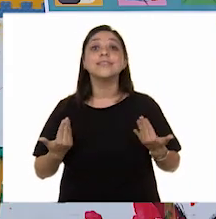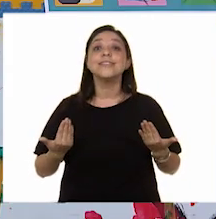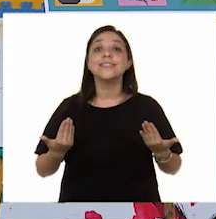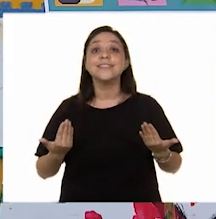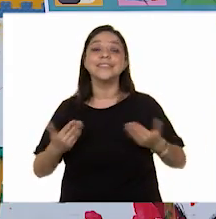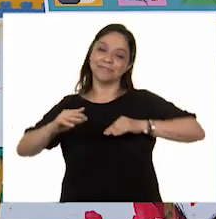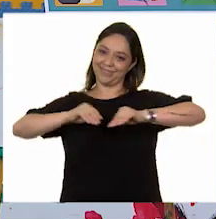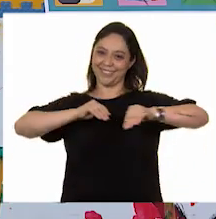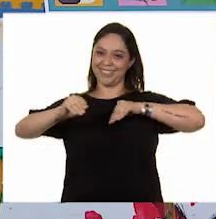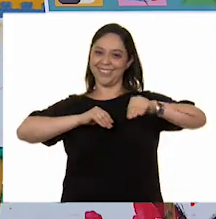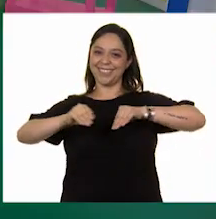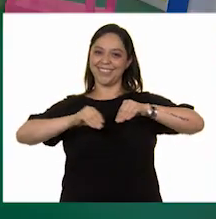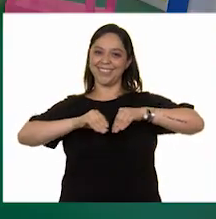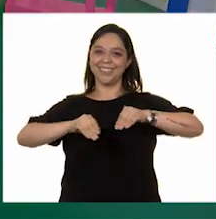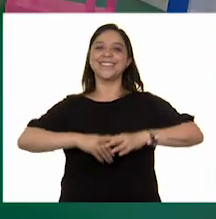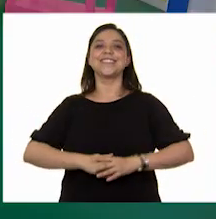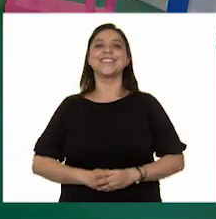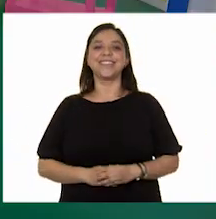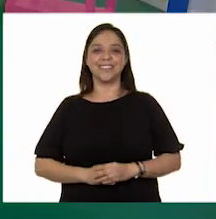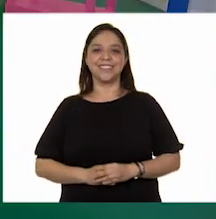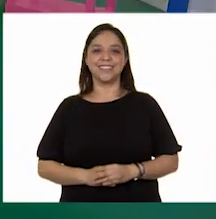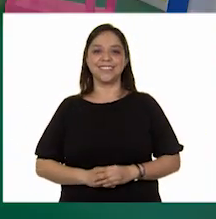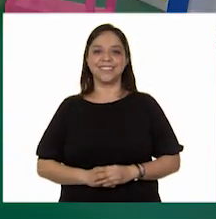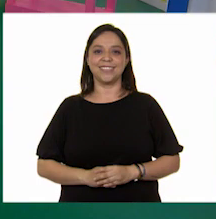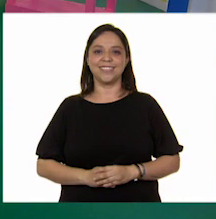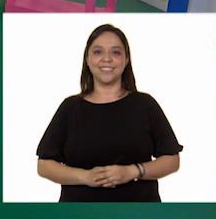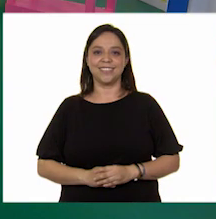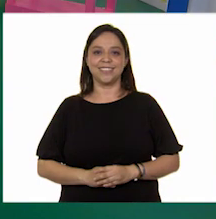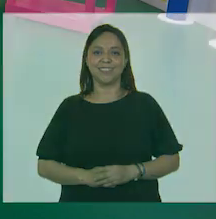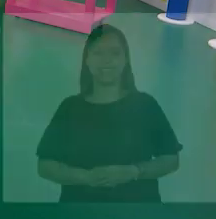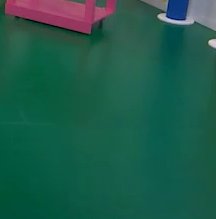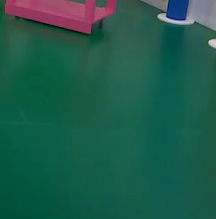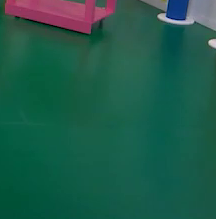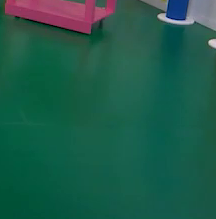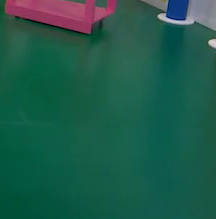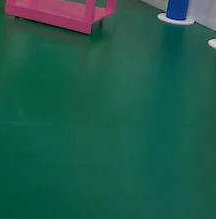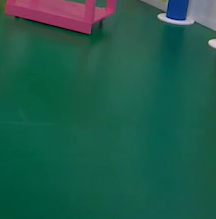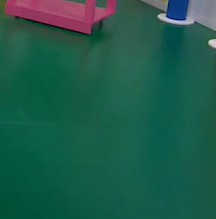vamos a movernos. Vamos a movernos. Sí, vamos a movernos como si fuéramos en nuestro carro.